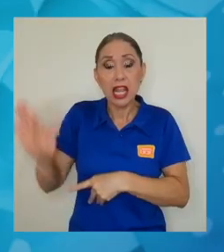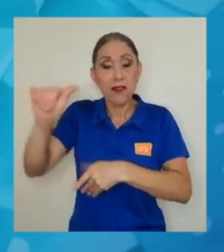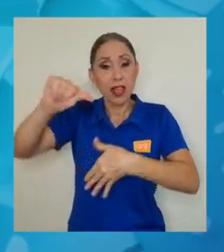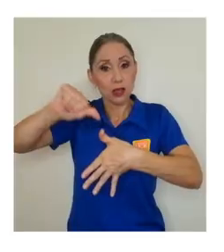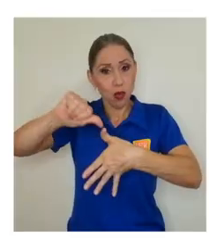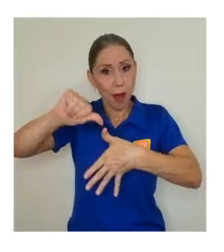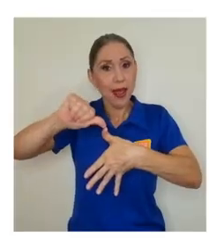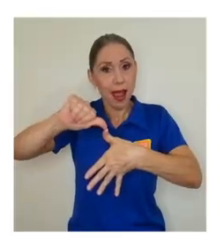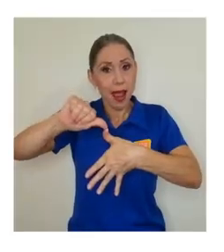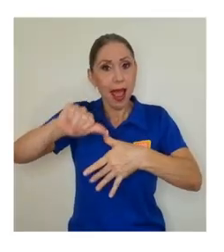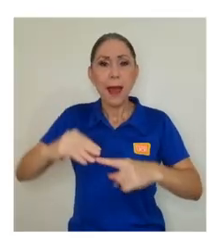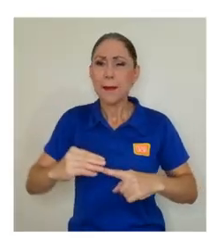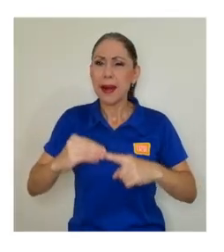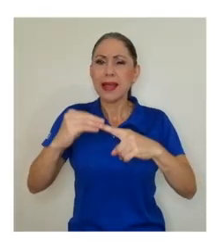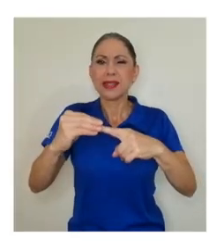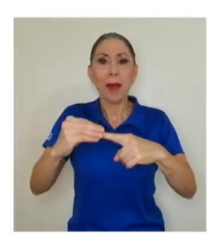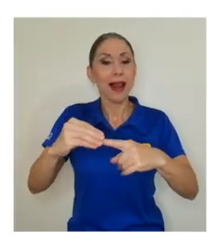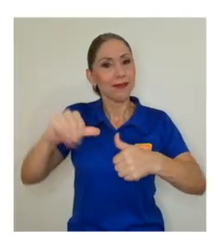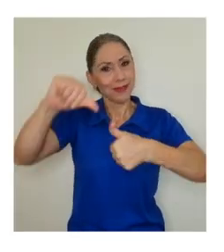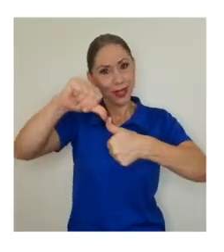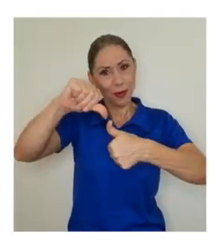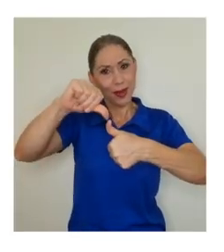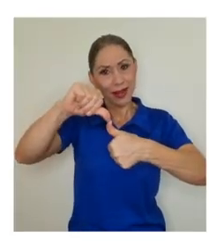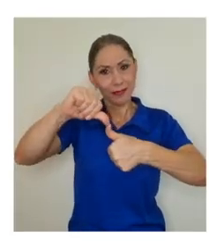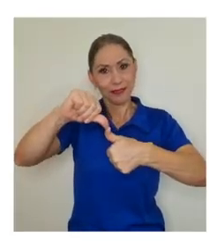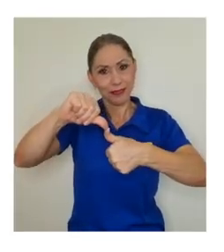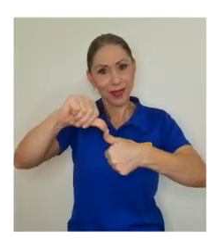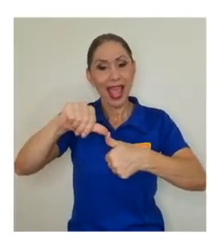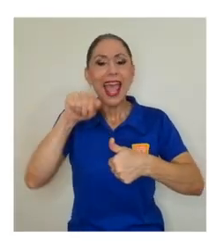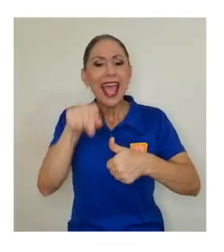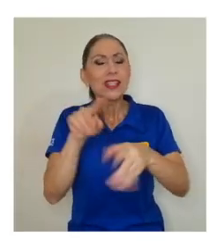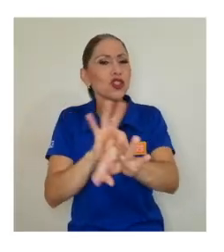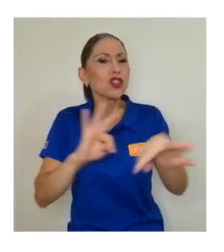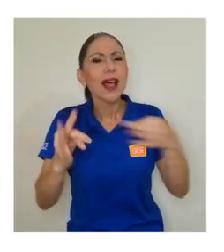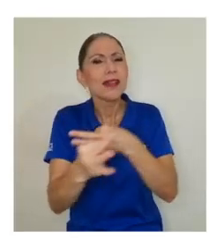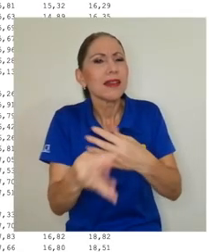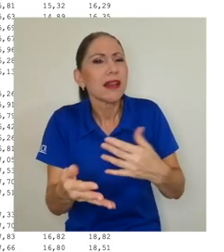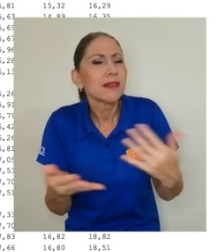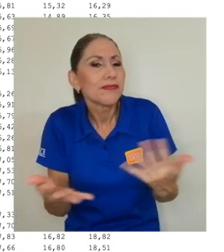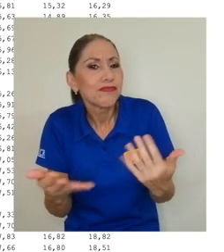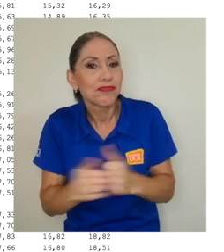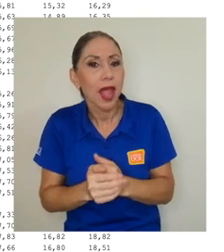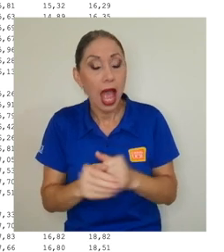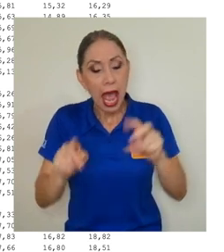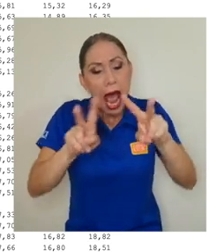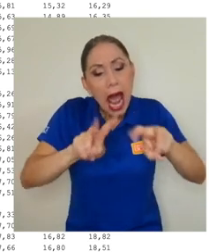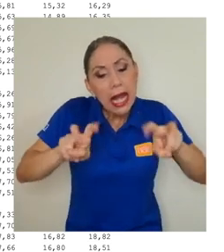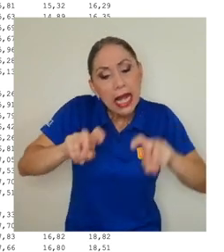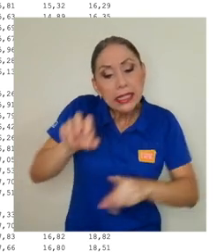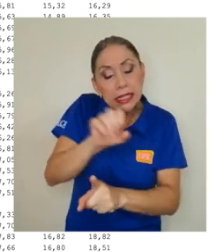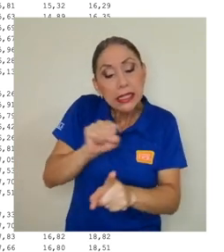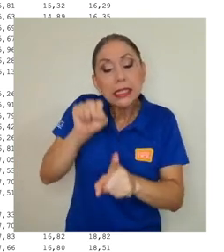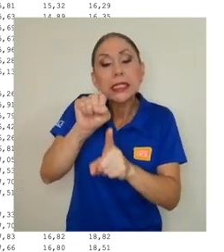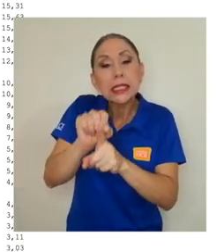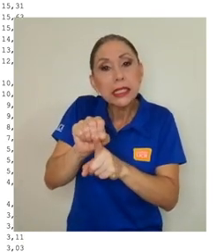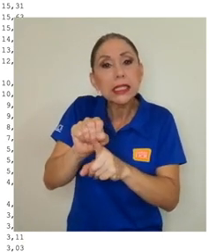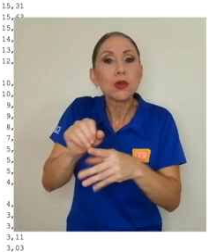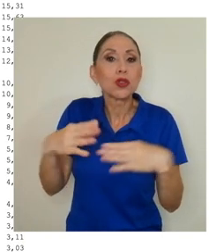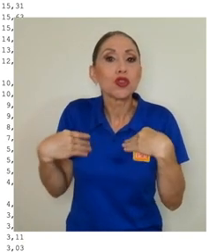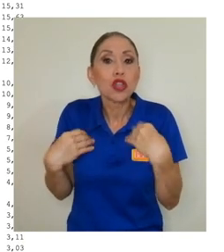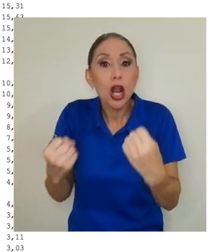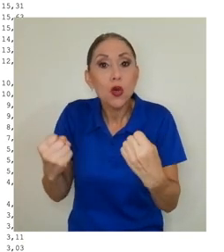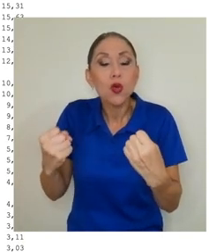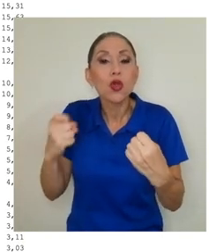Sudamérica, pero lo principal era a centroamericanos. Eran talleres sobre análisis de salud sexual y reproductiva,